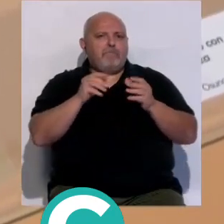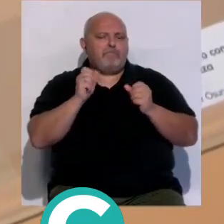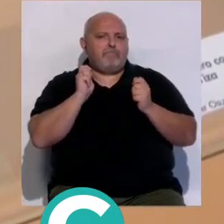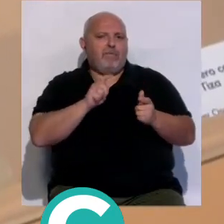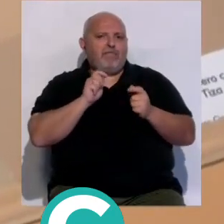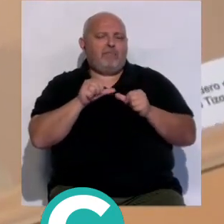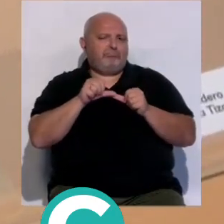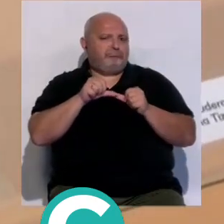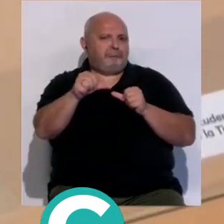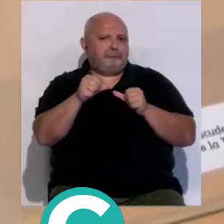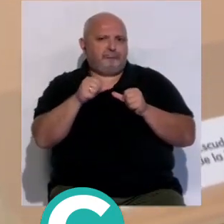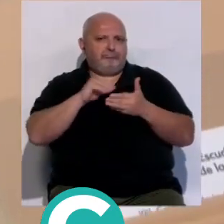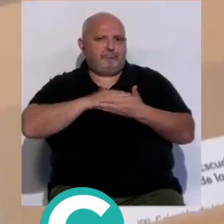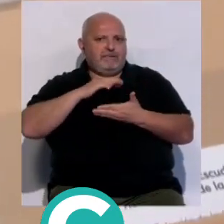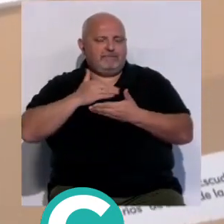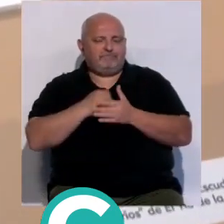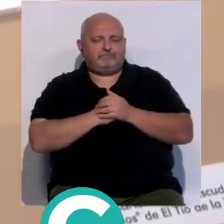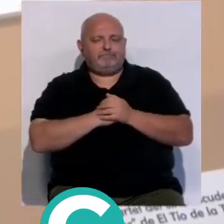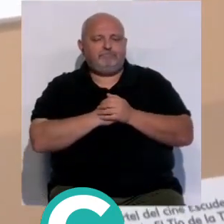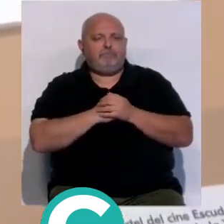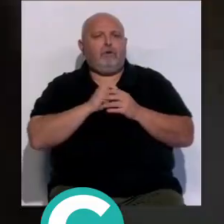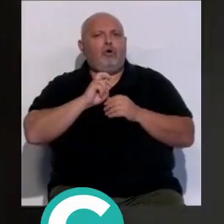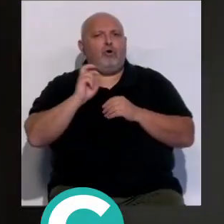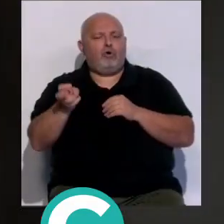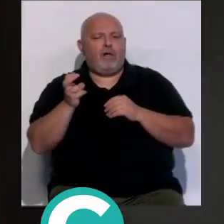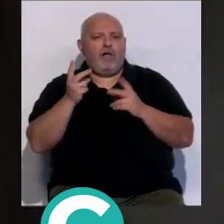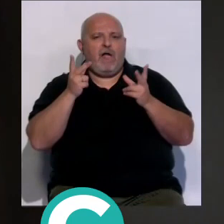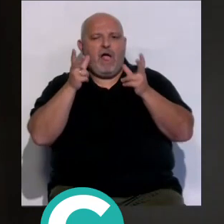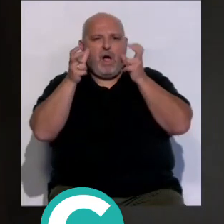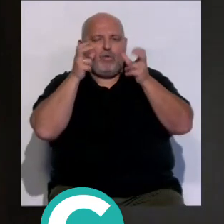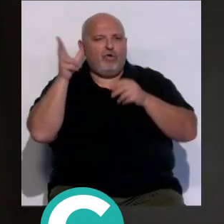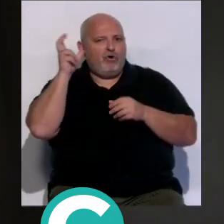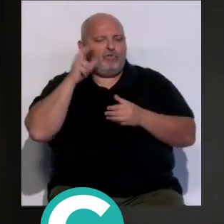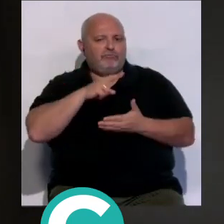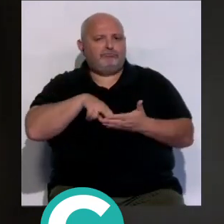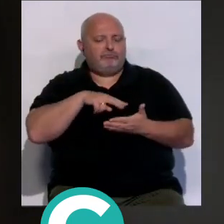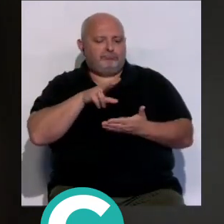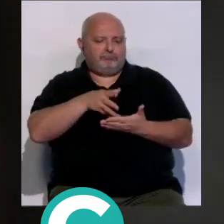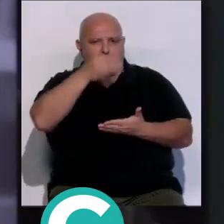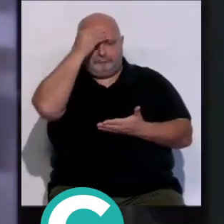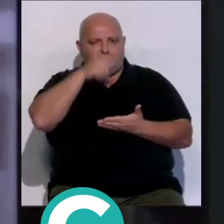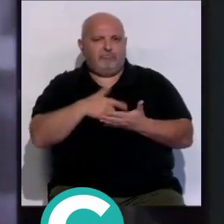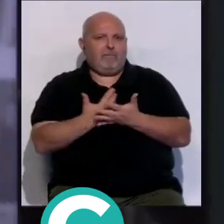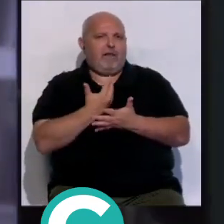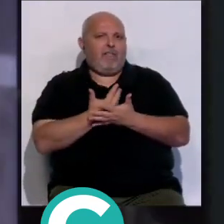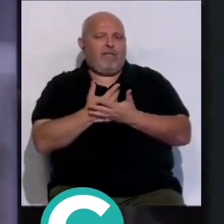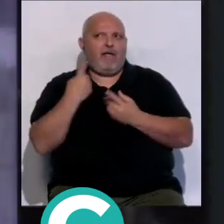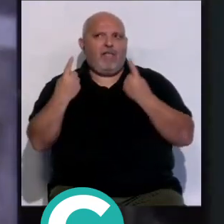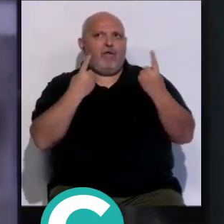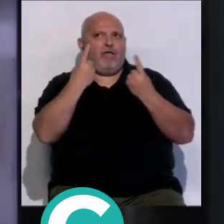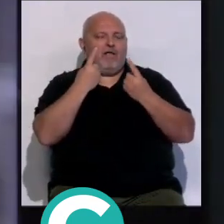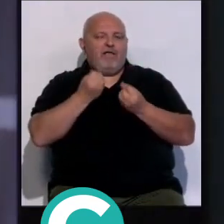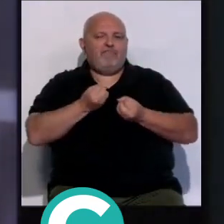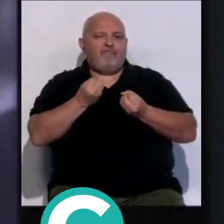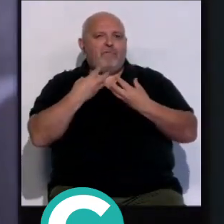se añadirá en los próximos meses y también con una audio guía que lleva el visitante para poder completar cada una de